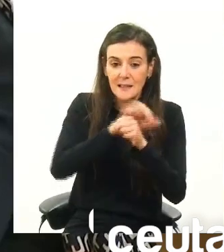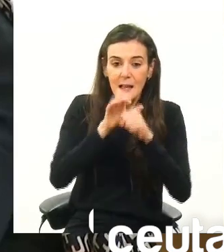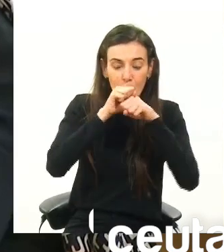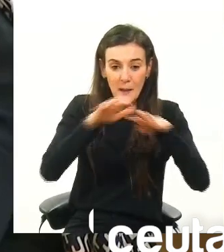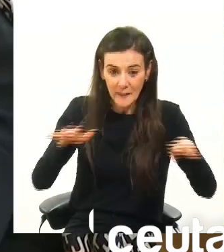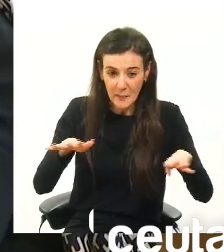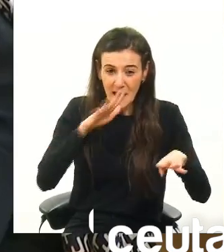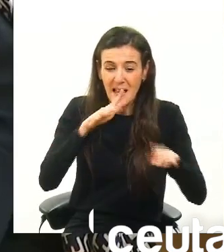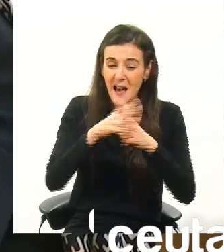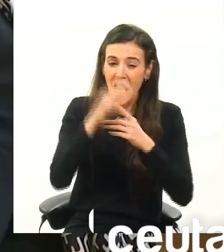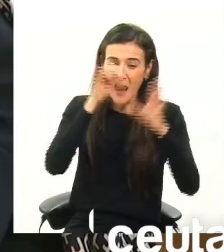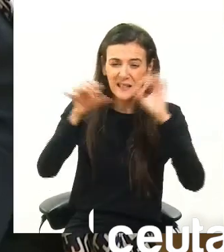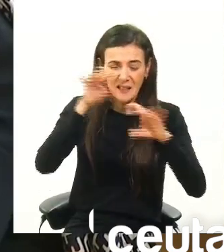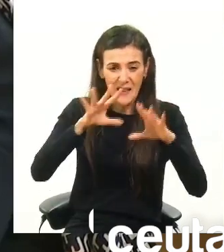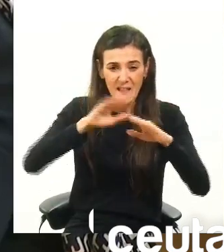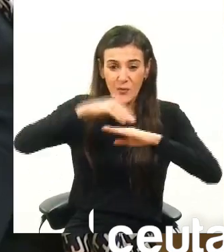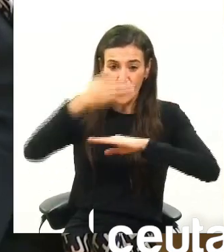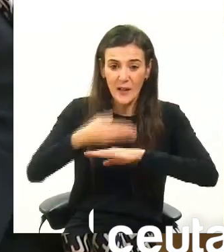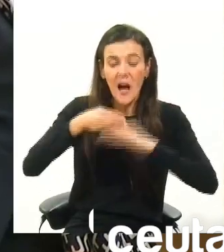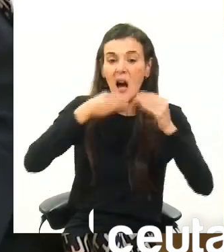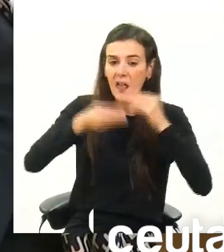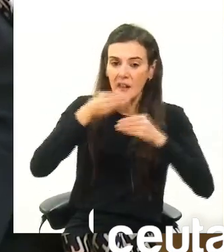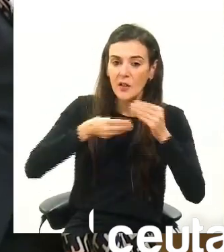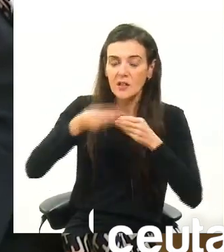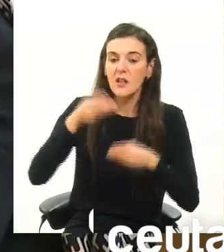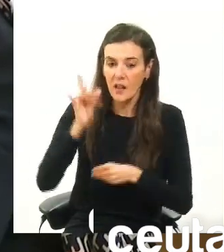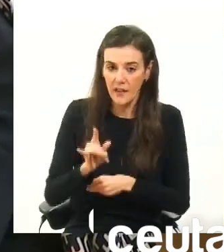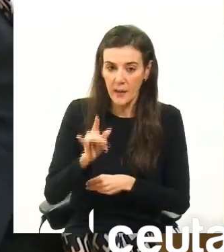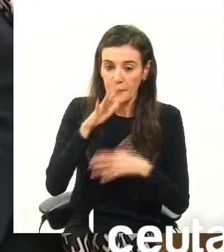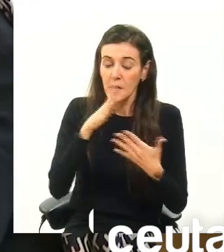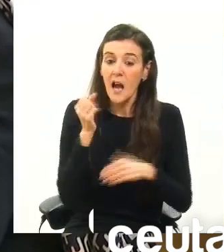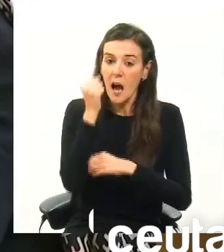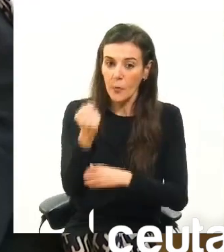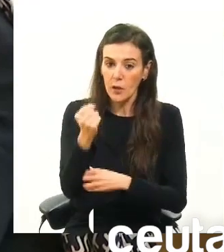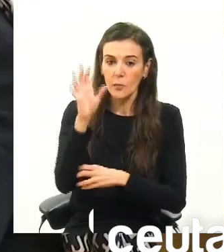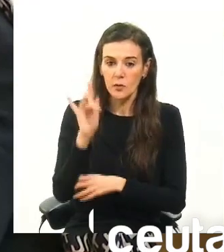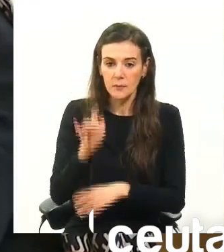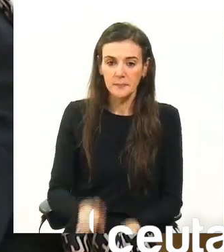estas actividades extraculares sí se llevaban a cabo. Apoyamos.